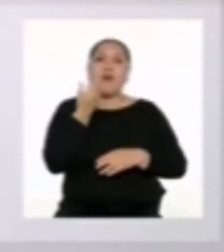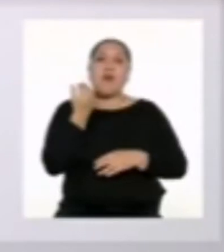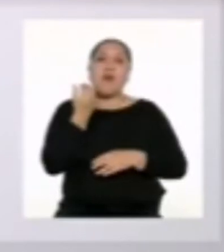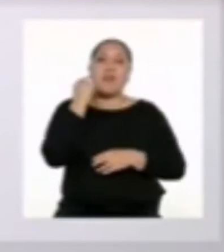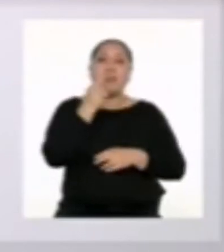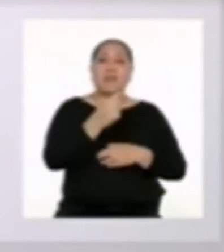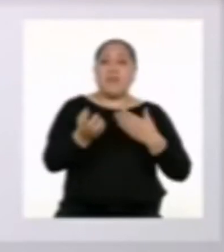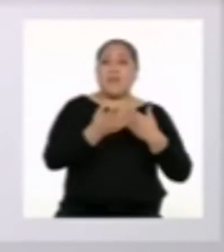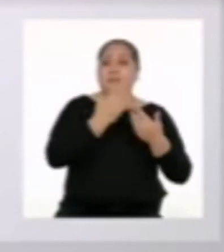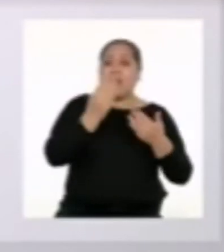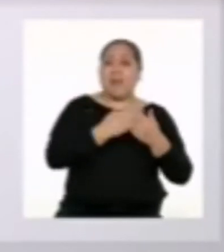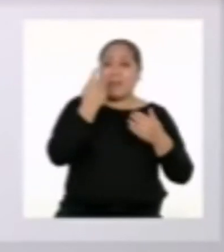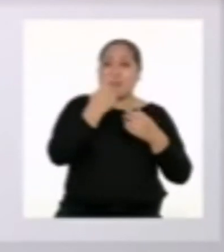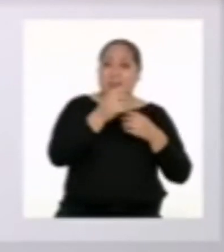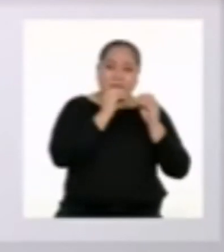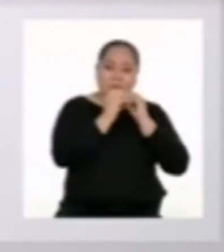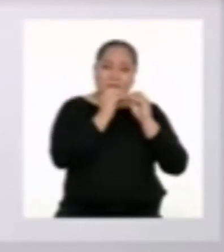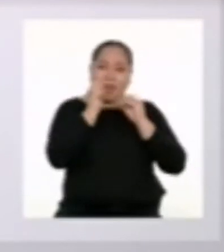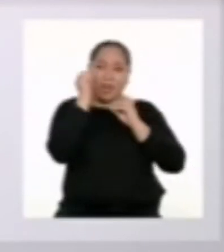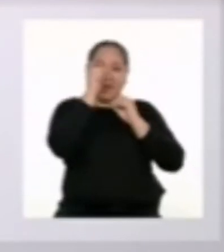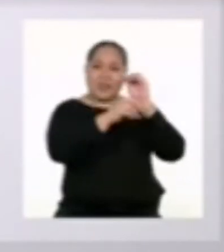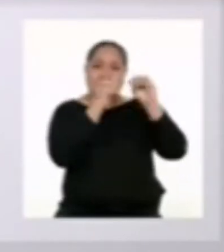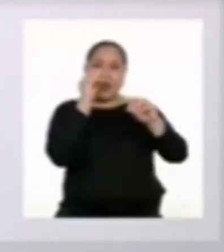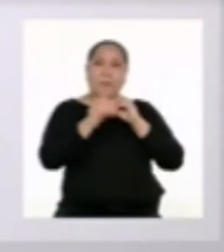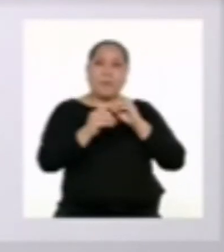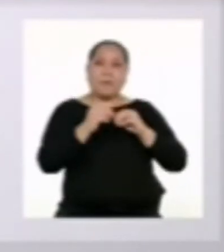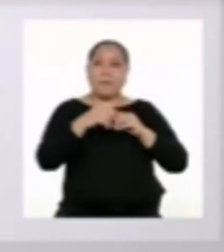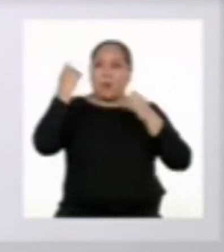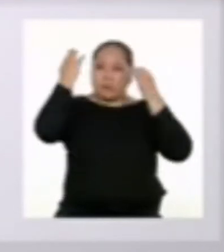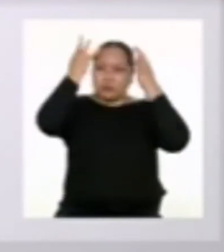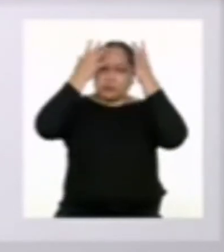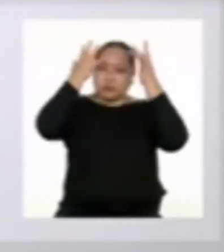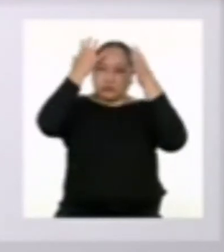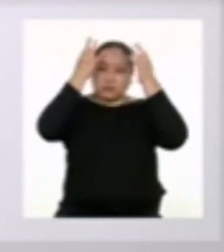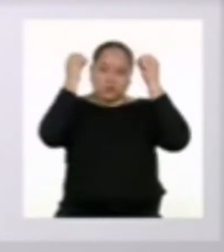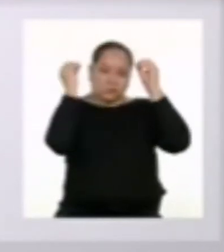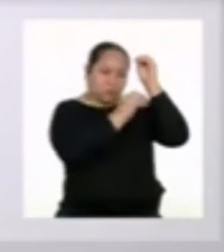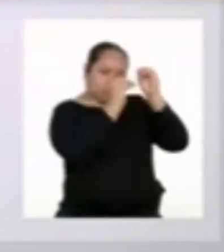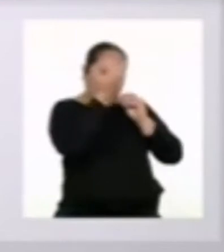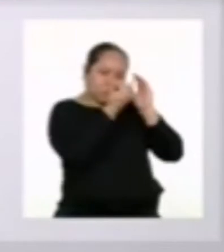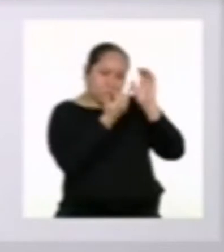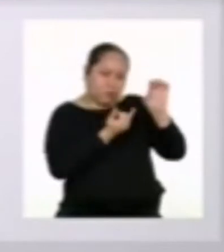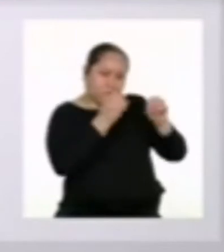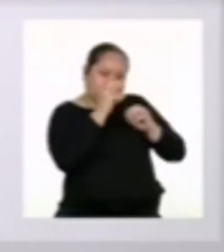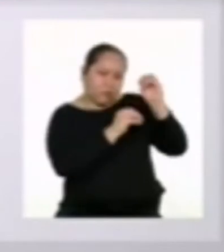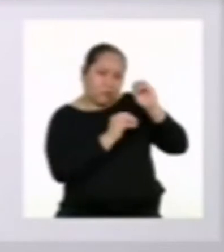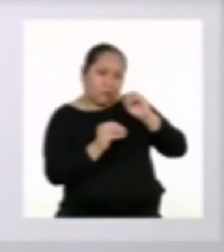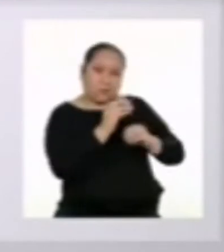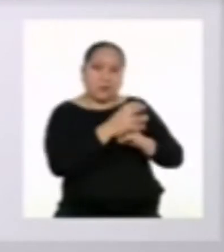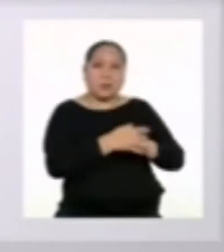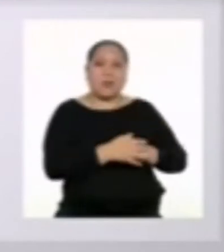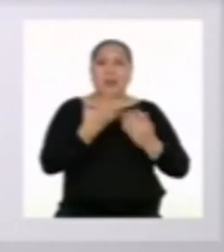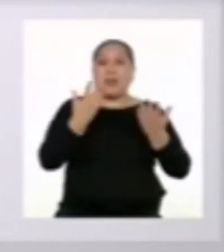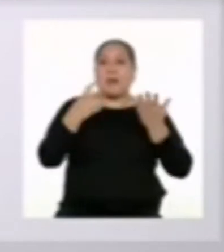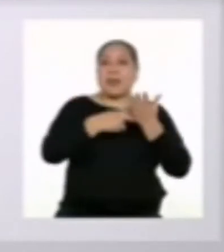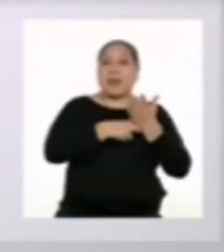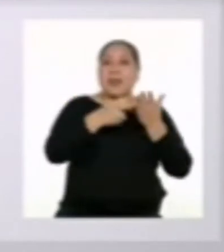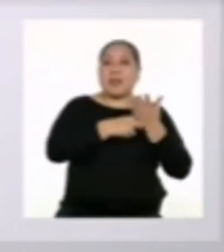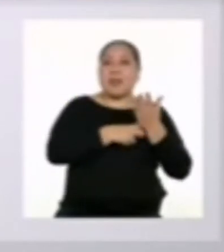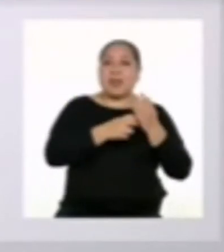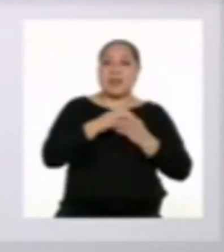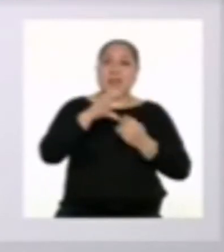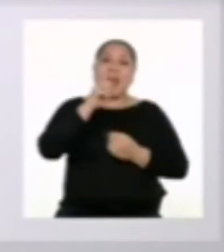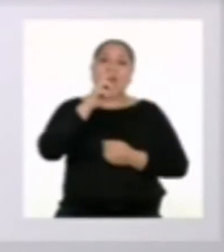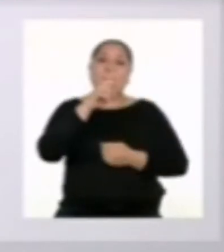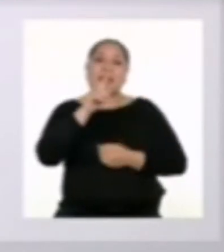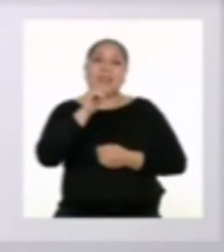versatilidad, pues allí podemos plasmar toda nuestra creatividad en su diseño. Puede ser tipo revista,